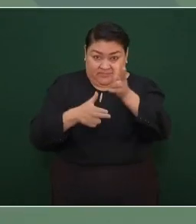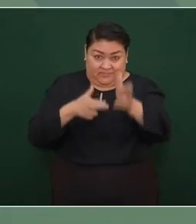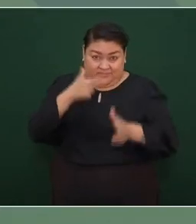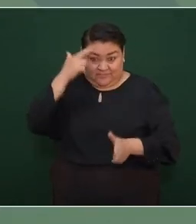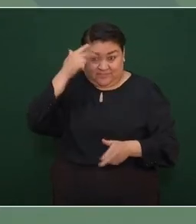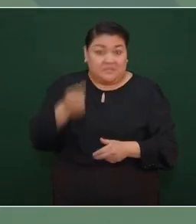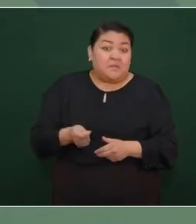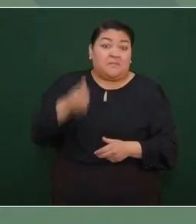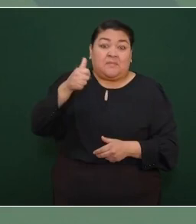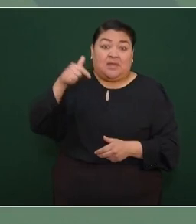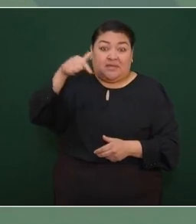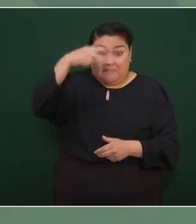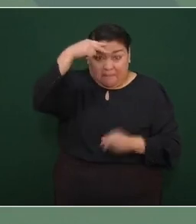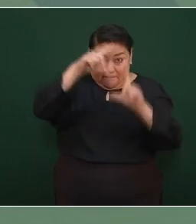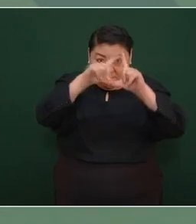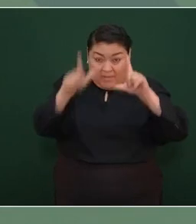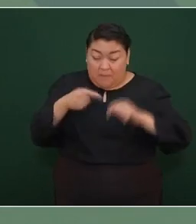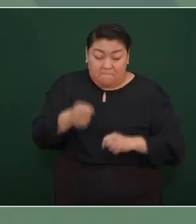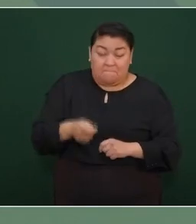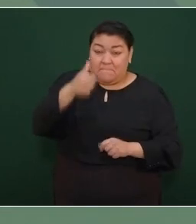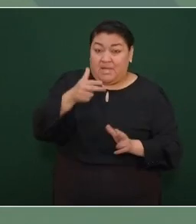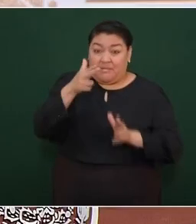funcionó en México